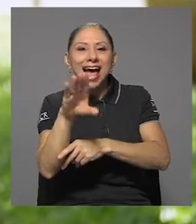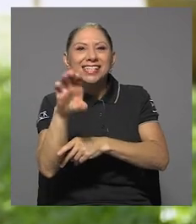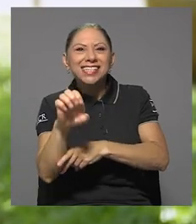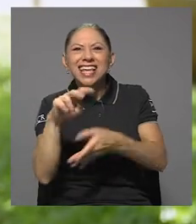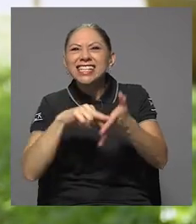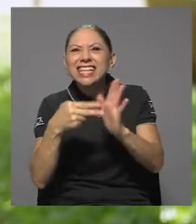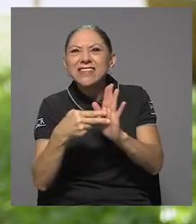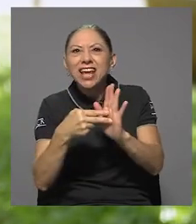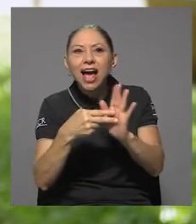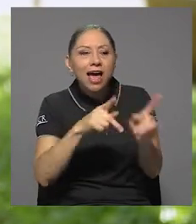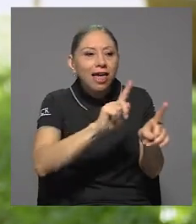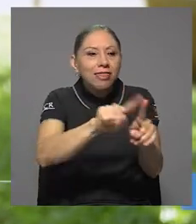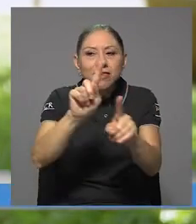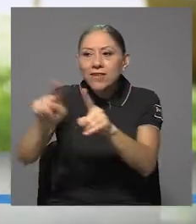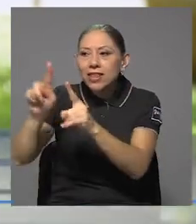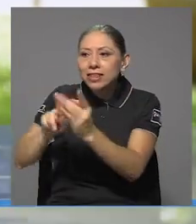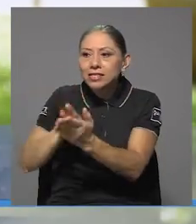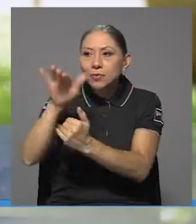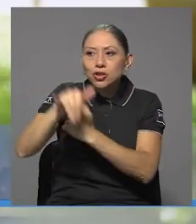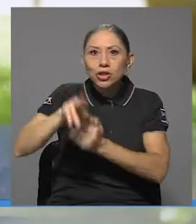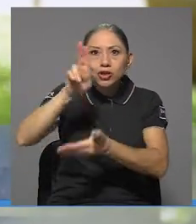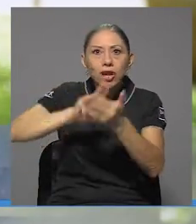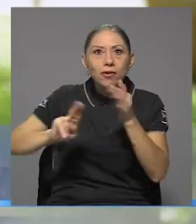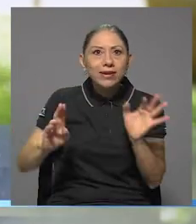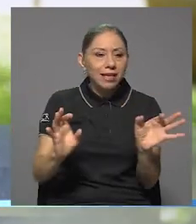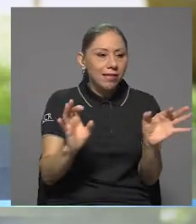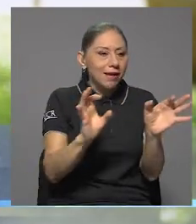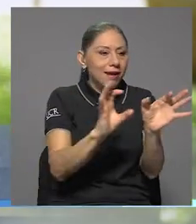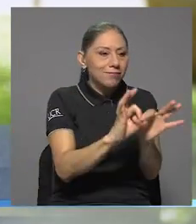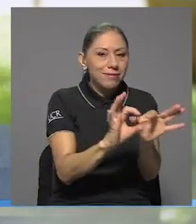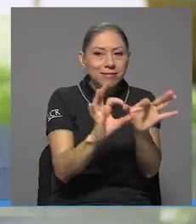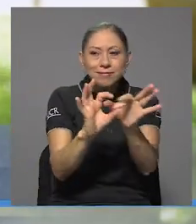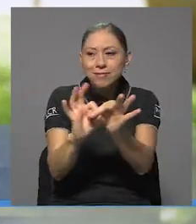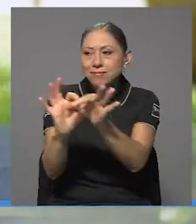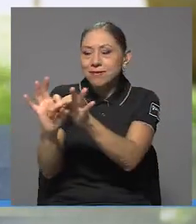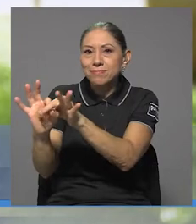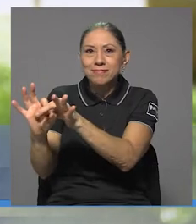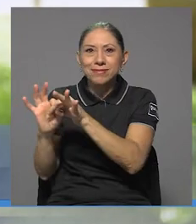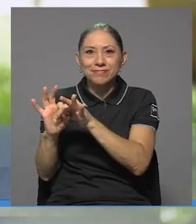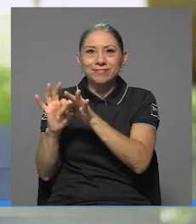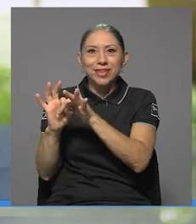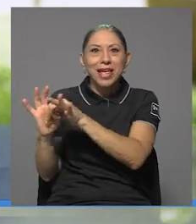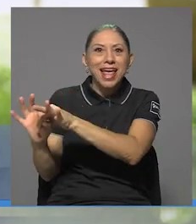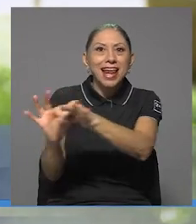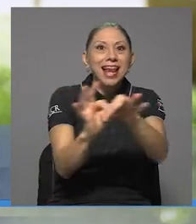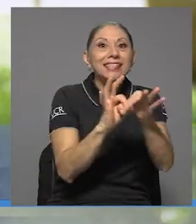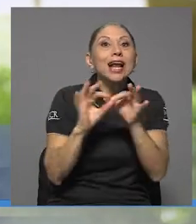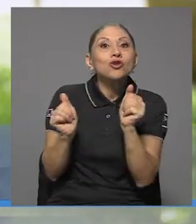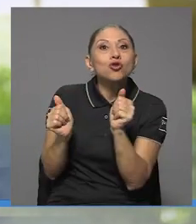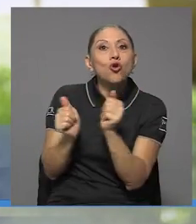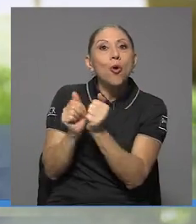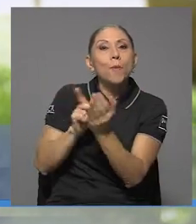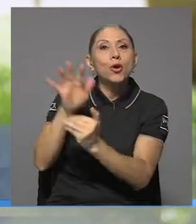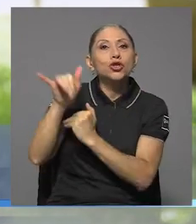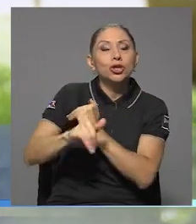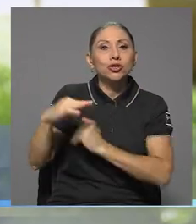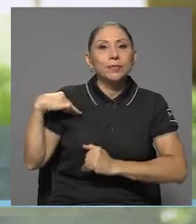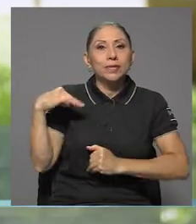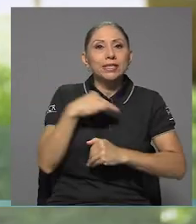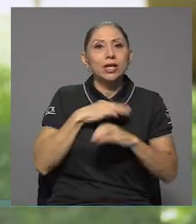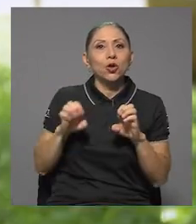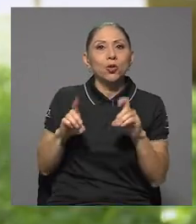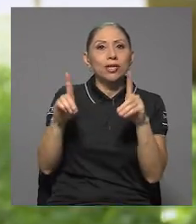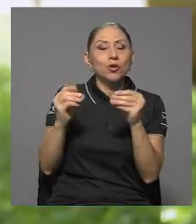diferentes proyectos que se desarrollan en la misma universidad y en las diferentes sedes con programas y proyectos del Ministerio de Educación